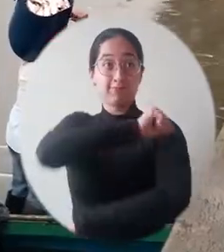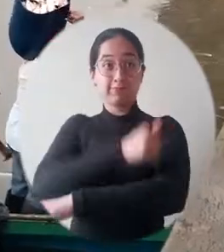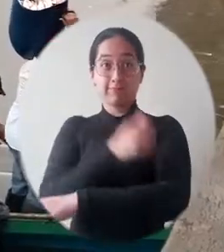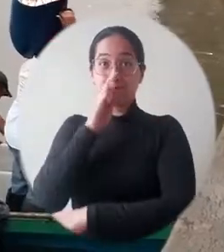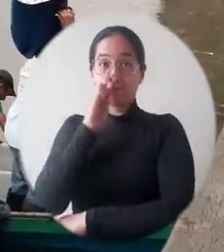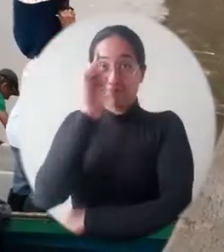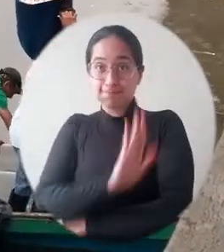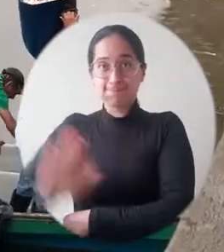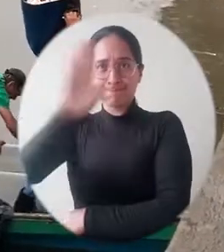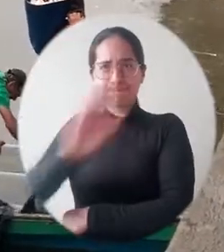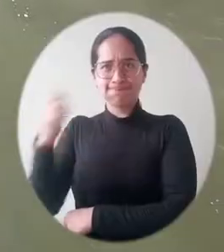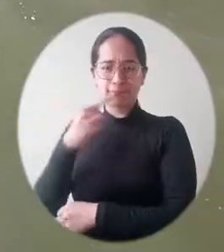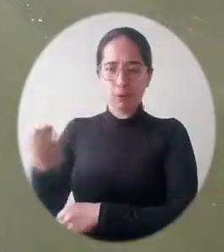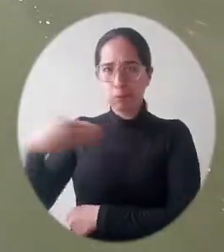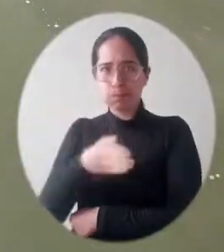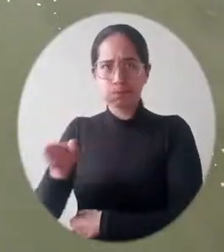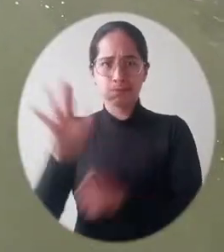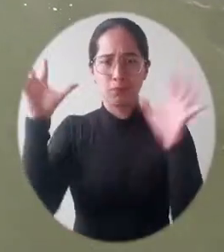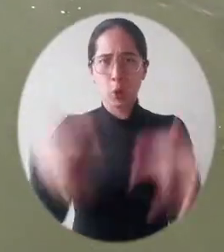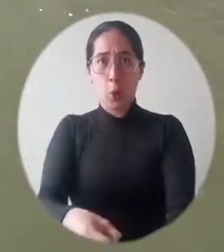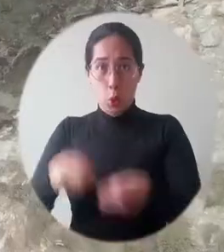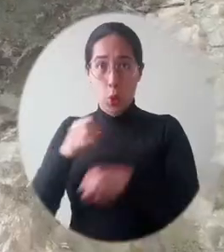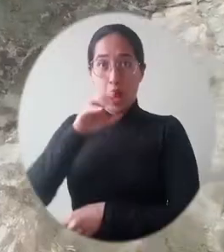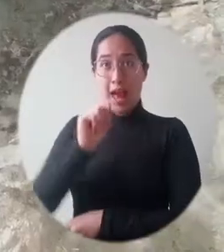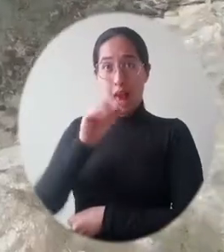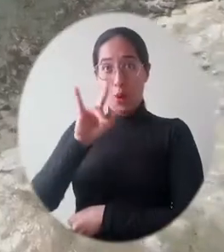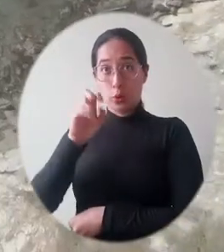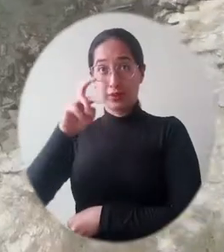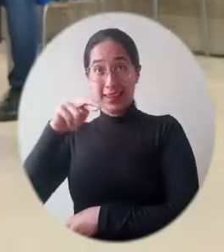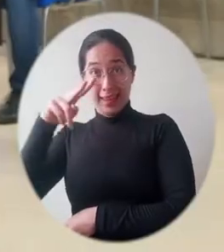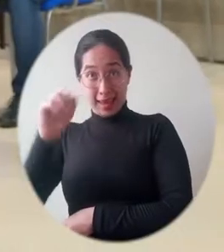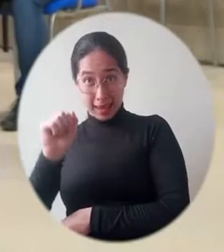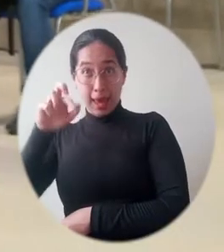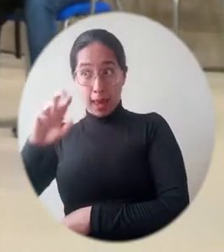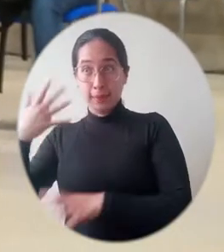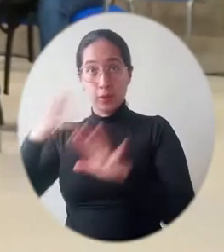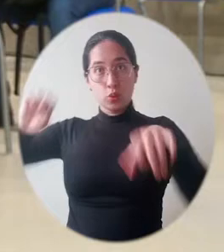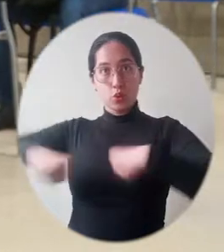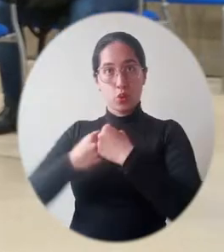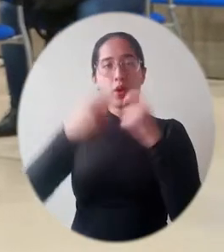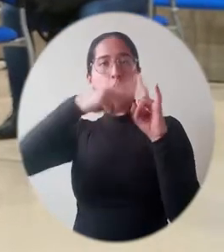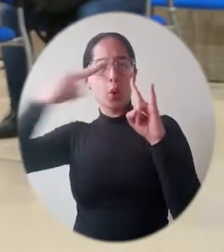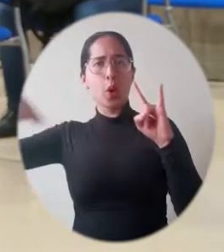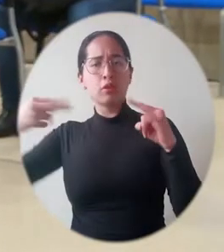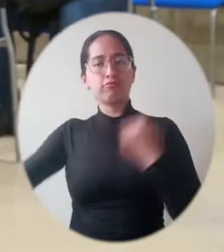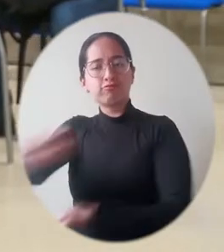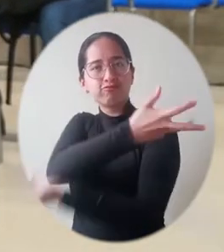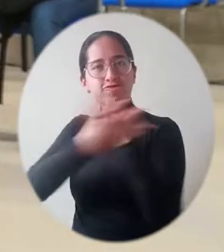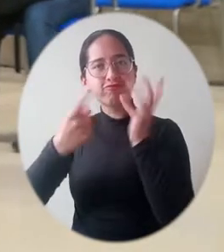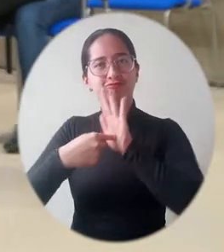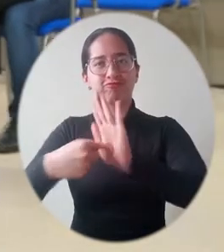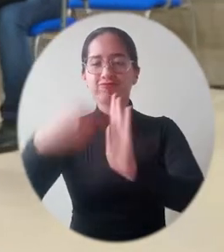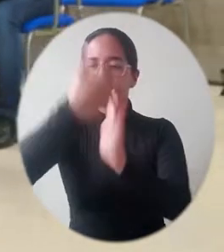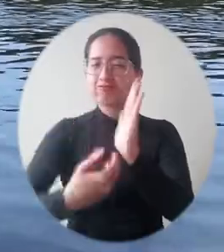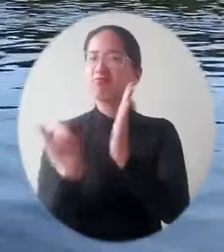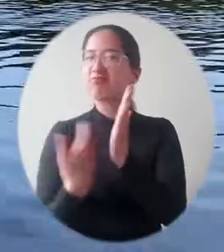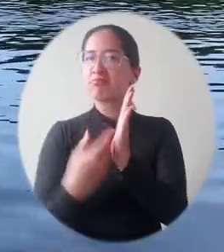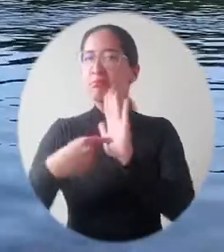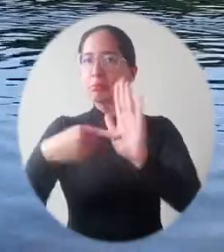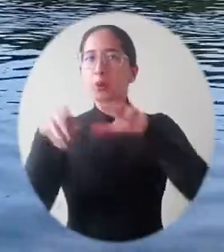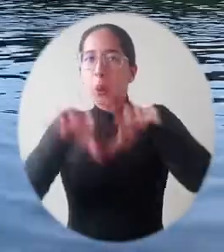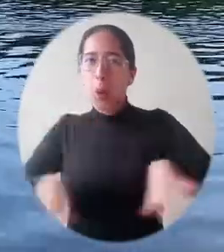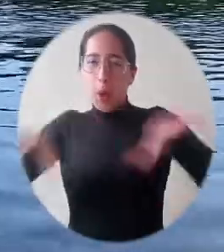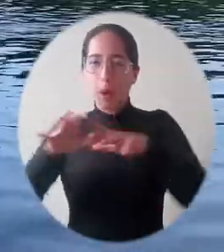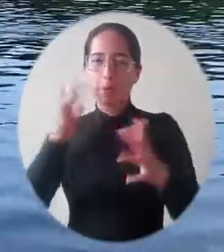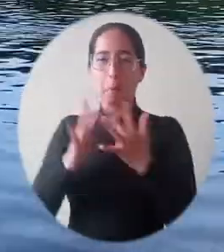La Autoridad Nacional de Acuicultura y Pesca, AUNAP, socializó en la Universidad del Magdalena los resultados de las actividades que durante 2021